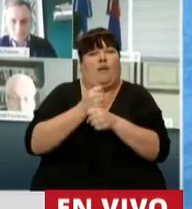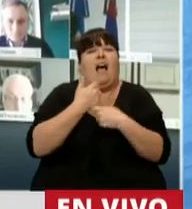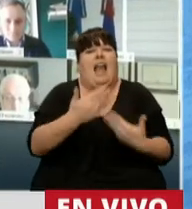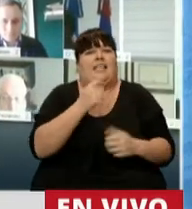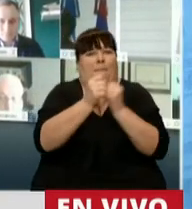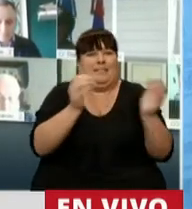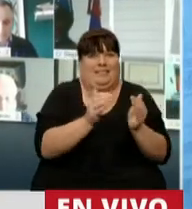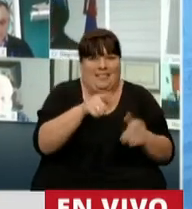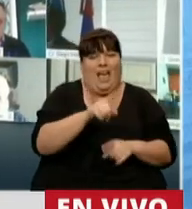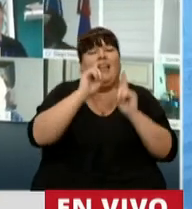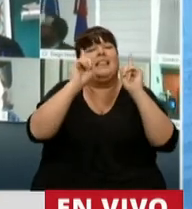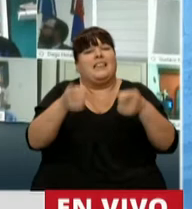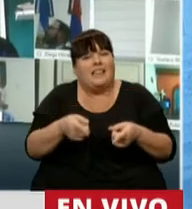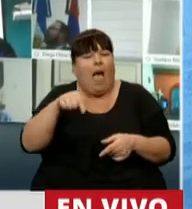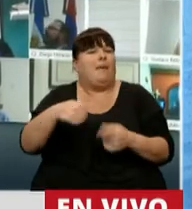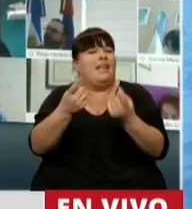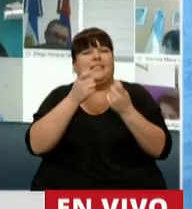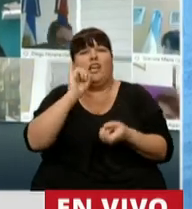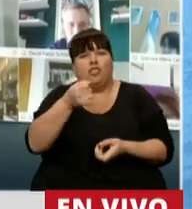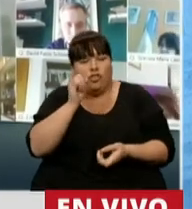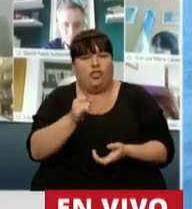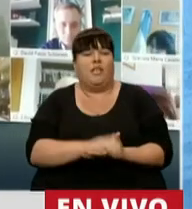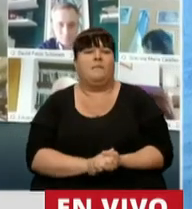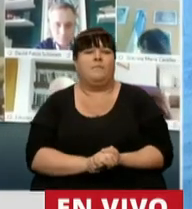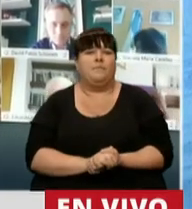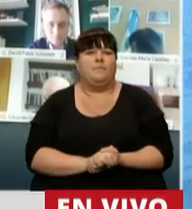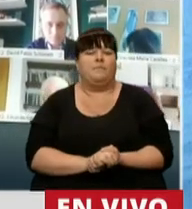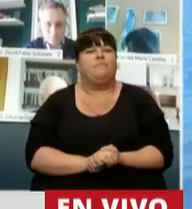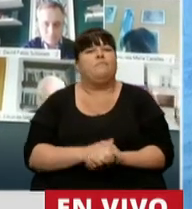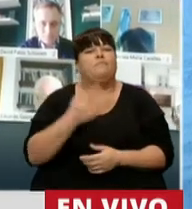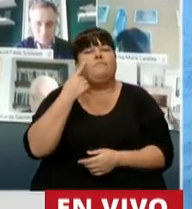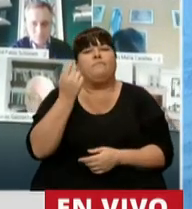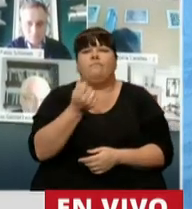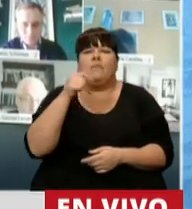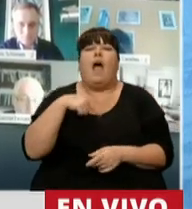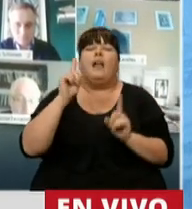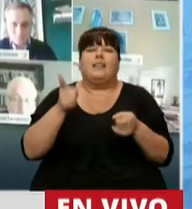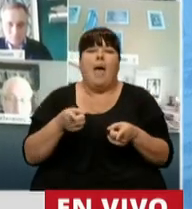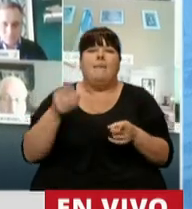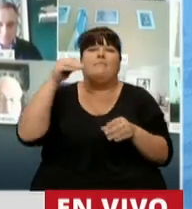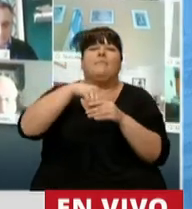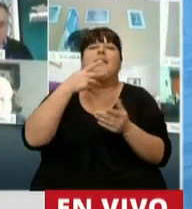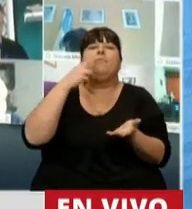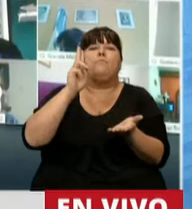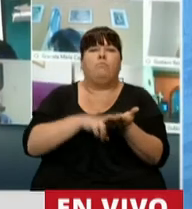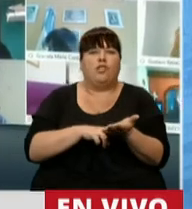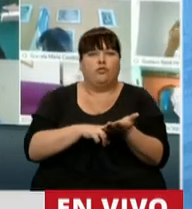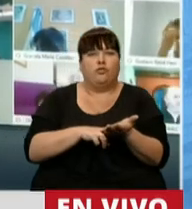trabajo. Y también acá es necesario poner de relieve que estamos incorporando el impuesto